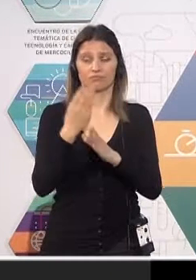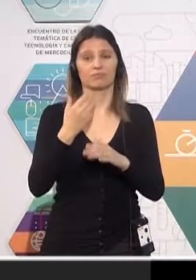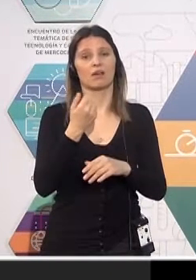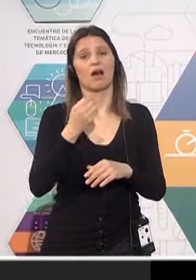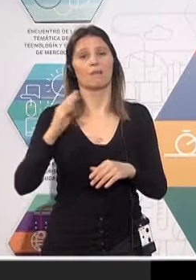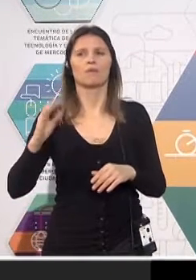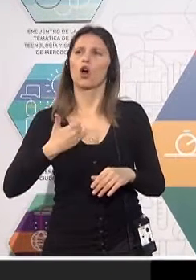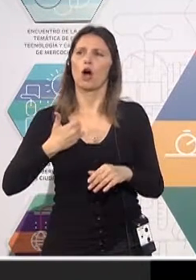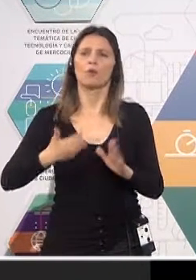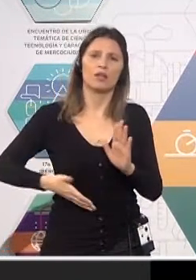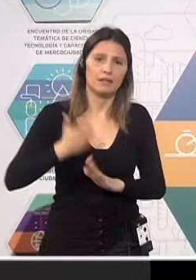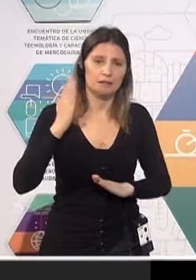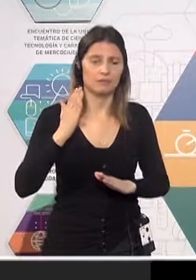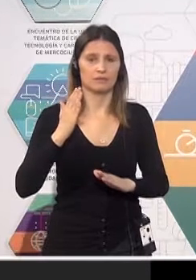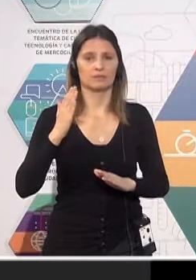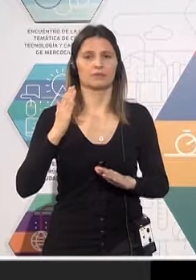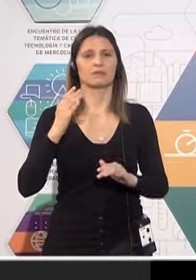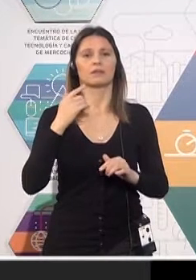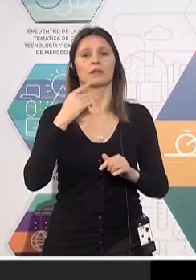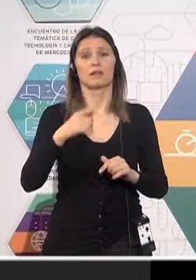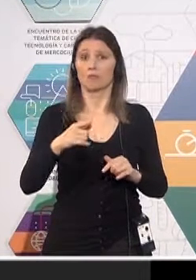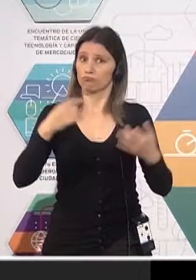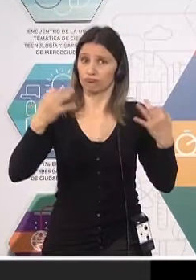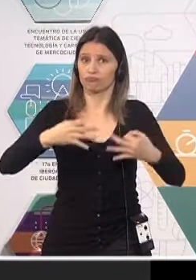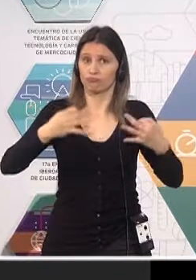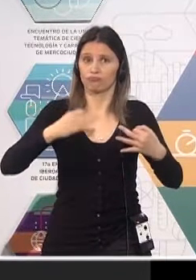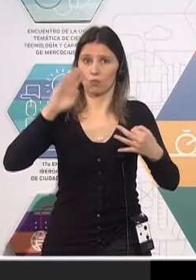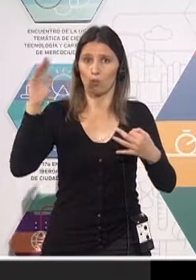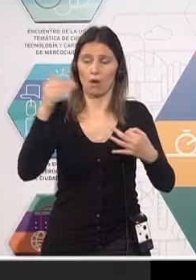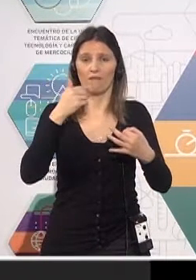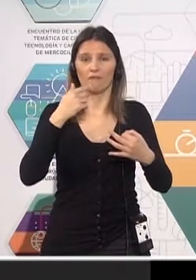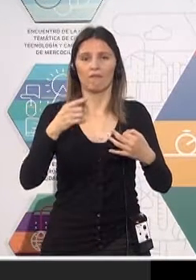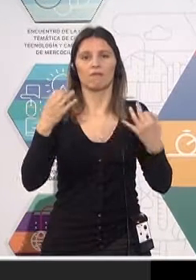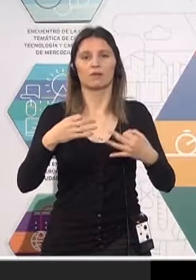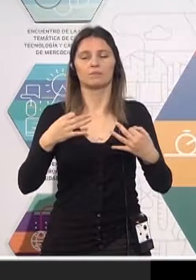Móvil, la aplicación Cómo Ir Web es un éxito, autobombo.